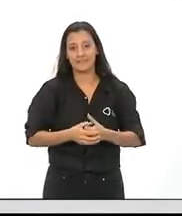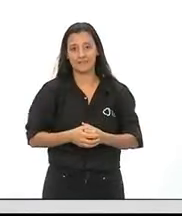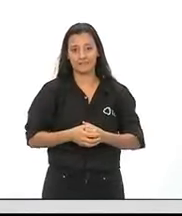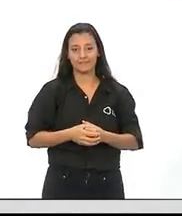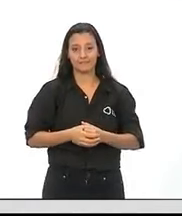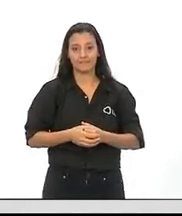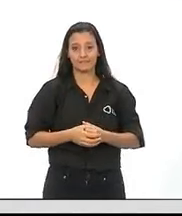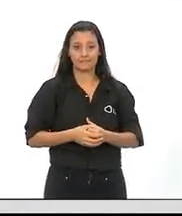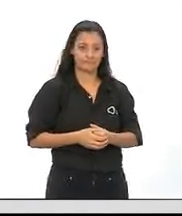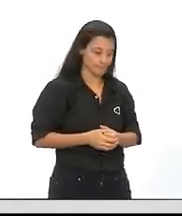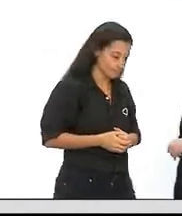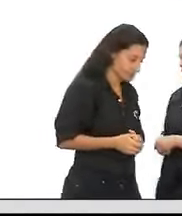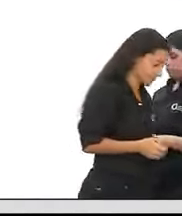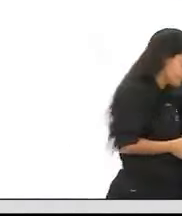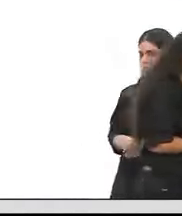Gracias, Gustavo.